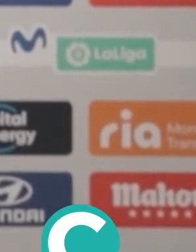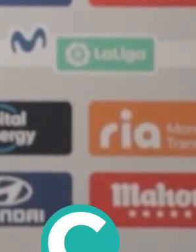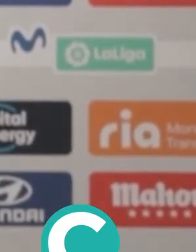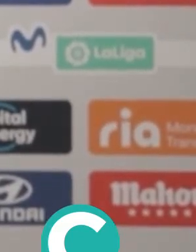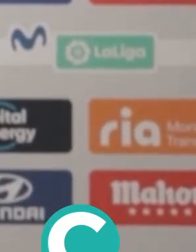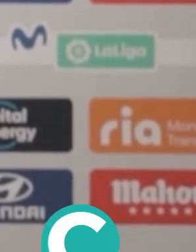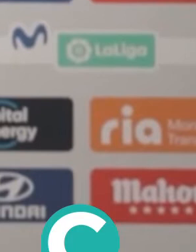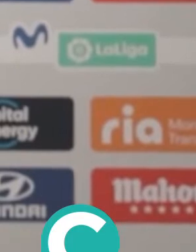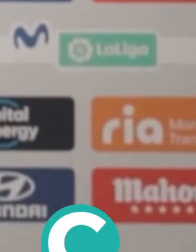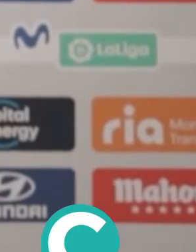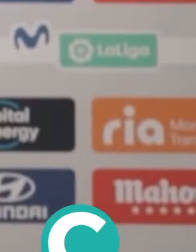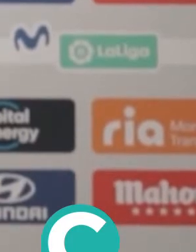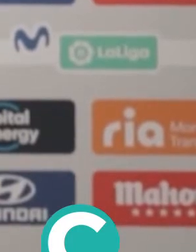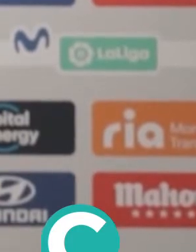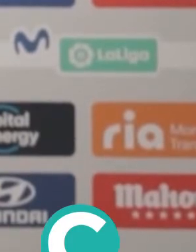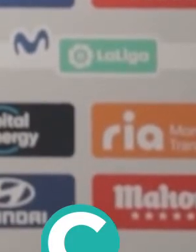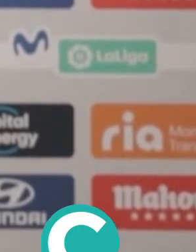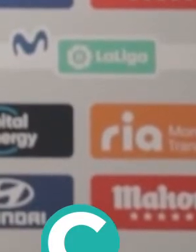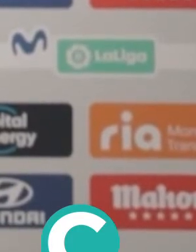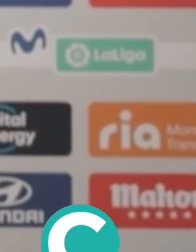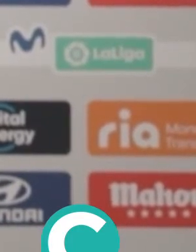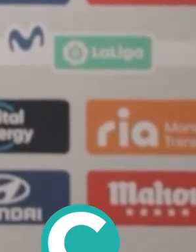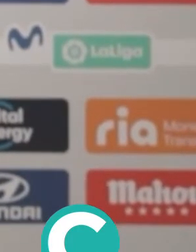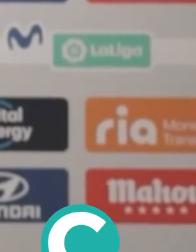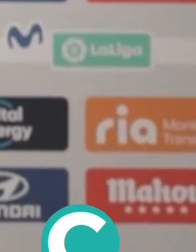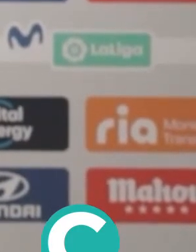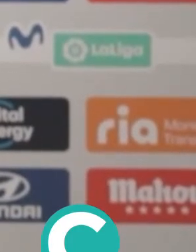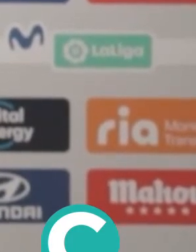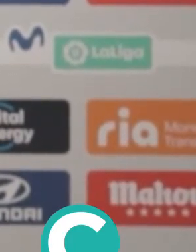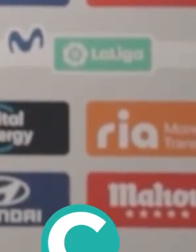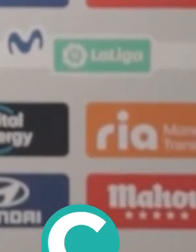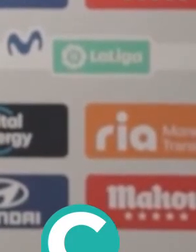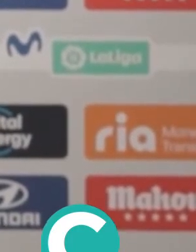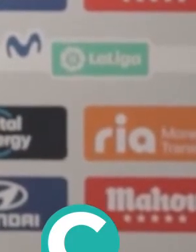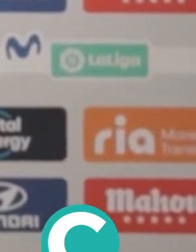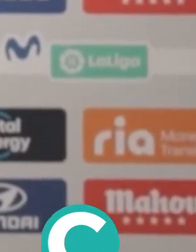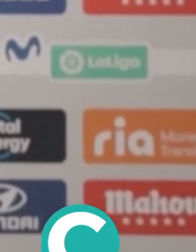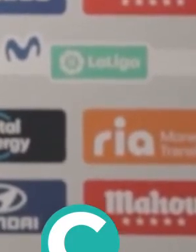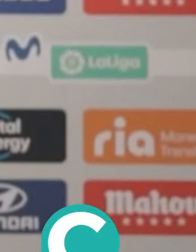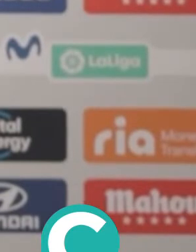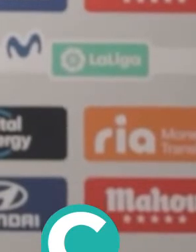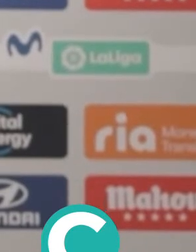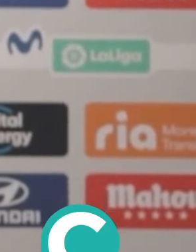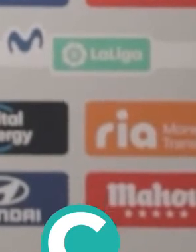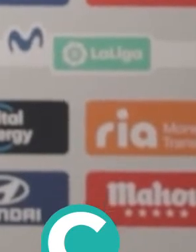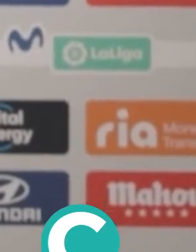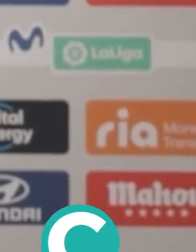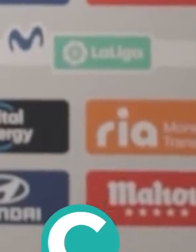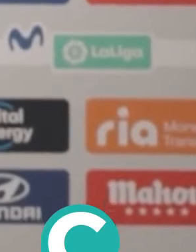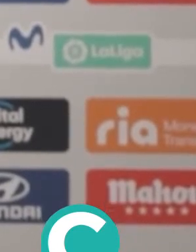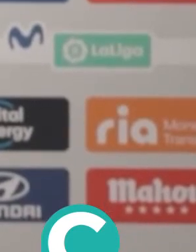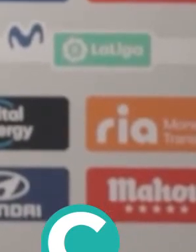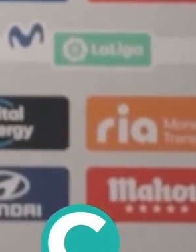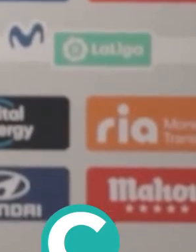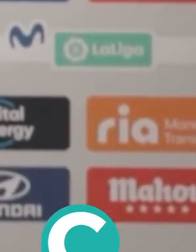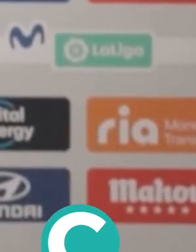Pero al final, lo hicimos muy bien, lo hicimos muy bien. Lo podemos hacer mucho mejor y lo hicimos muy bien. Así que creo que en próximas semanas tendremos unos buenos